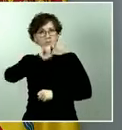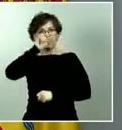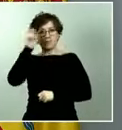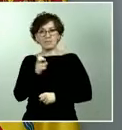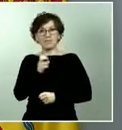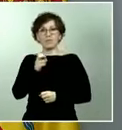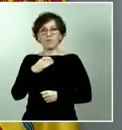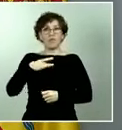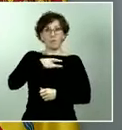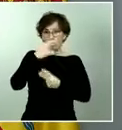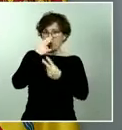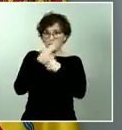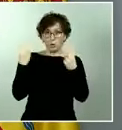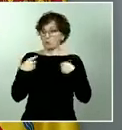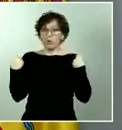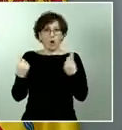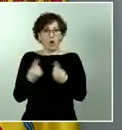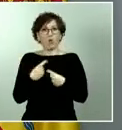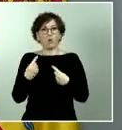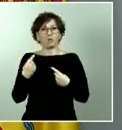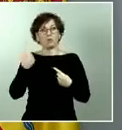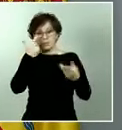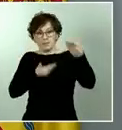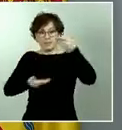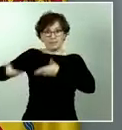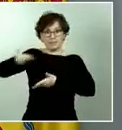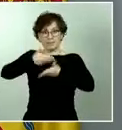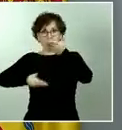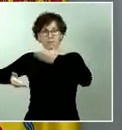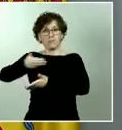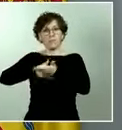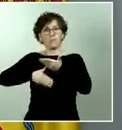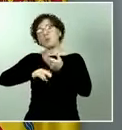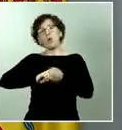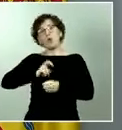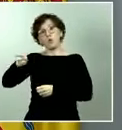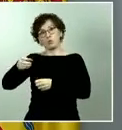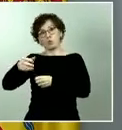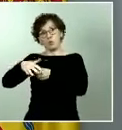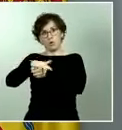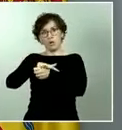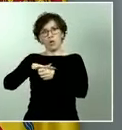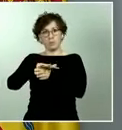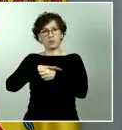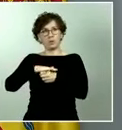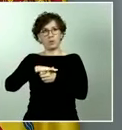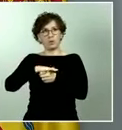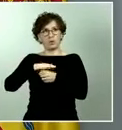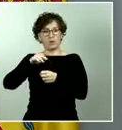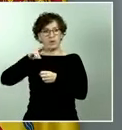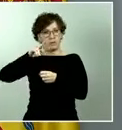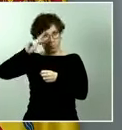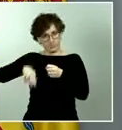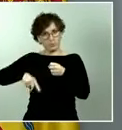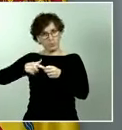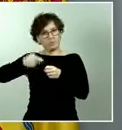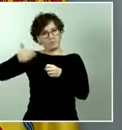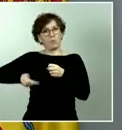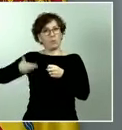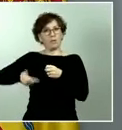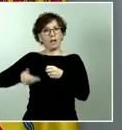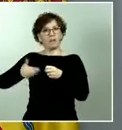seguro que ese otro ámbito que es importante y del que estamos hablando y del que dará alguna cuenta el ministro de Transportes, de la